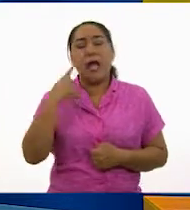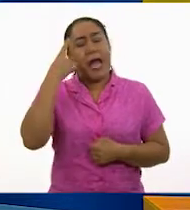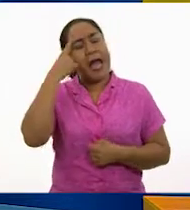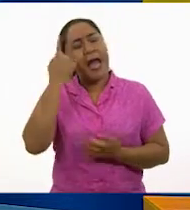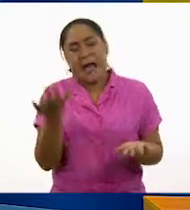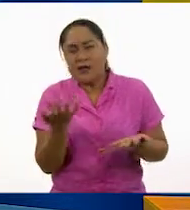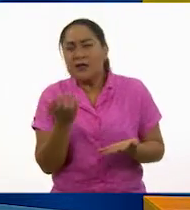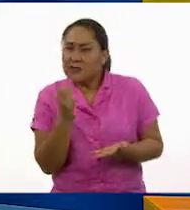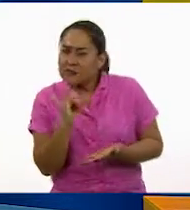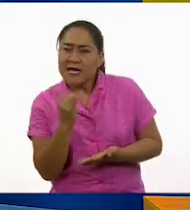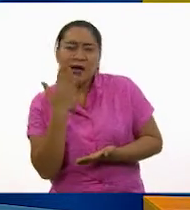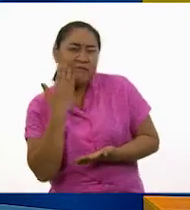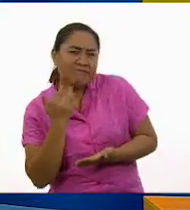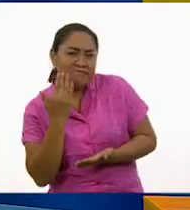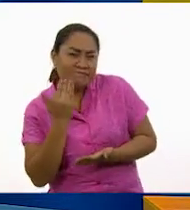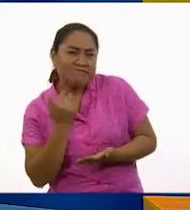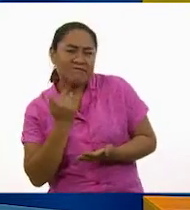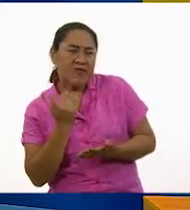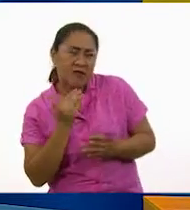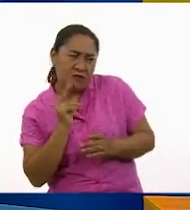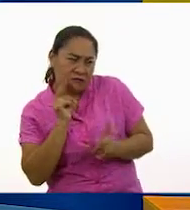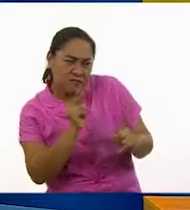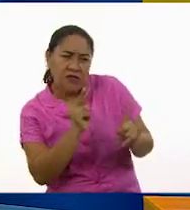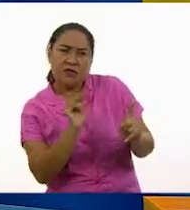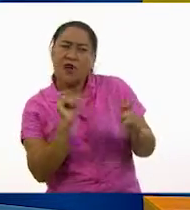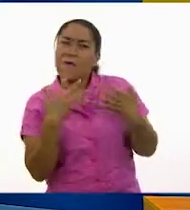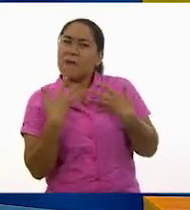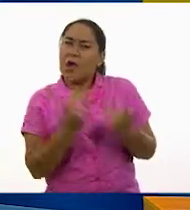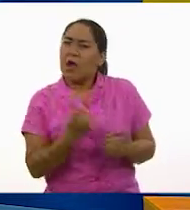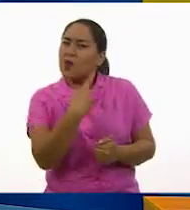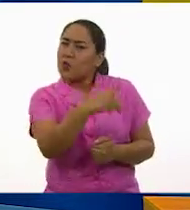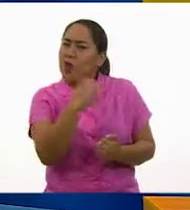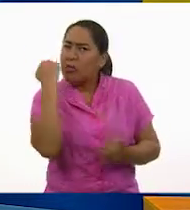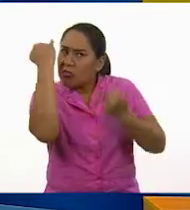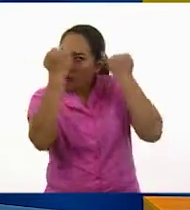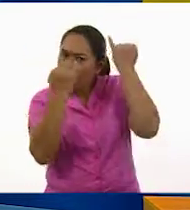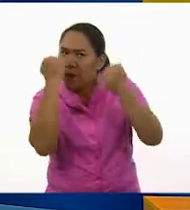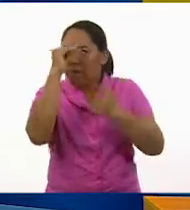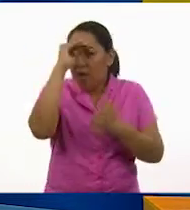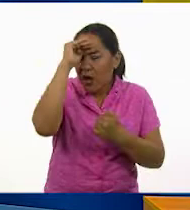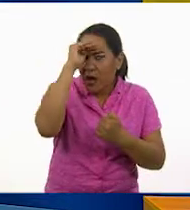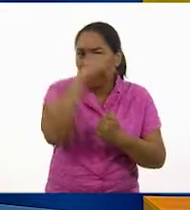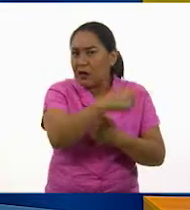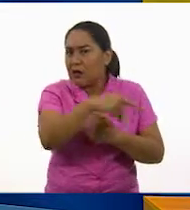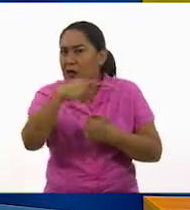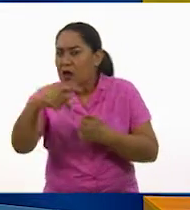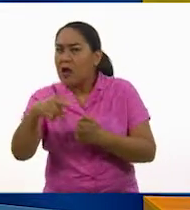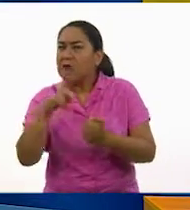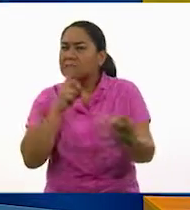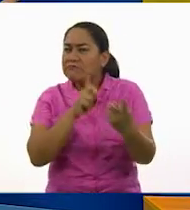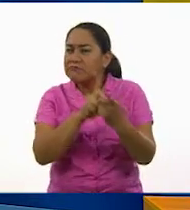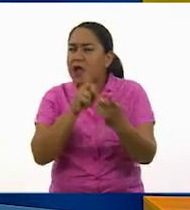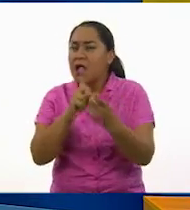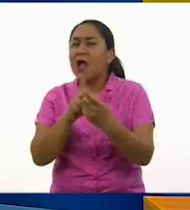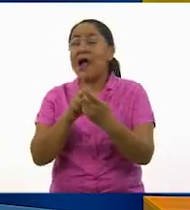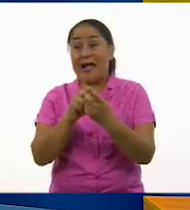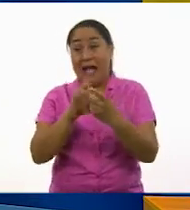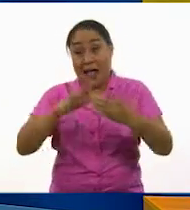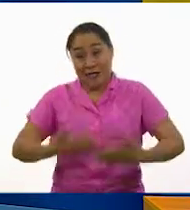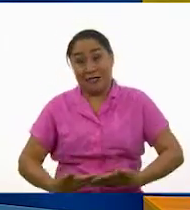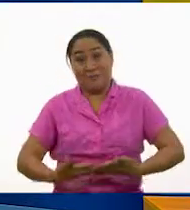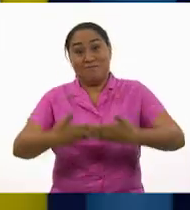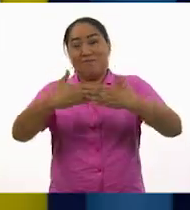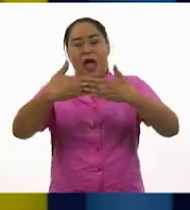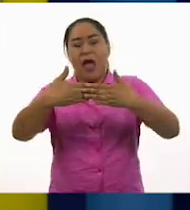empatía para en realidad comprender los pensamientos y emociones de los demás, es como si esa muralla se